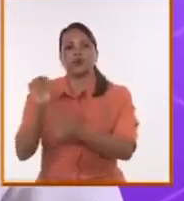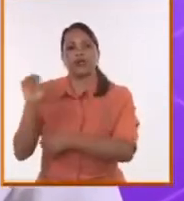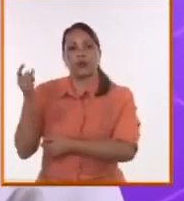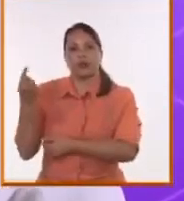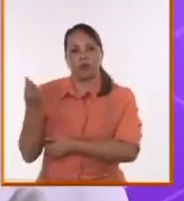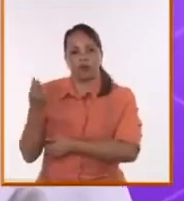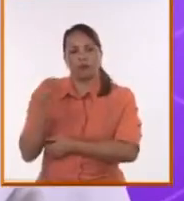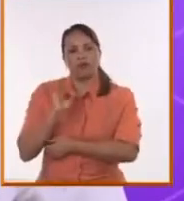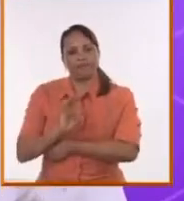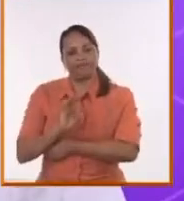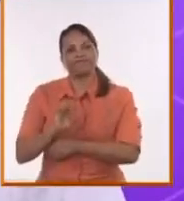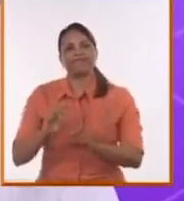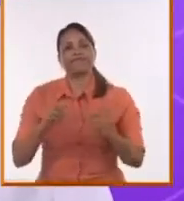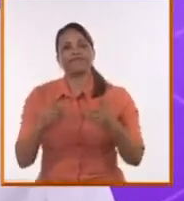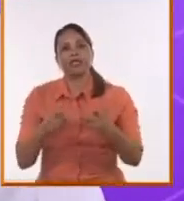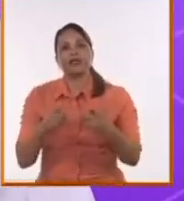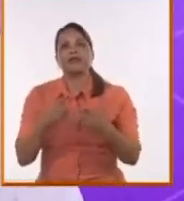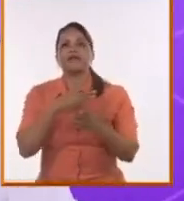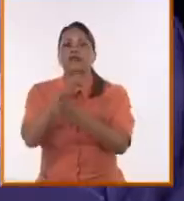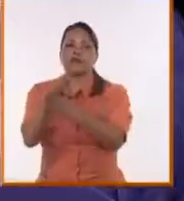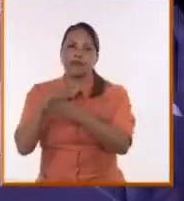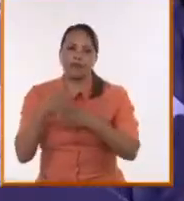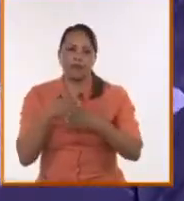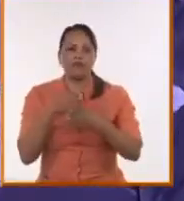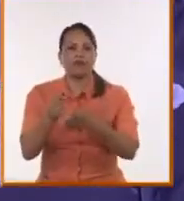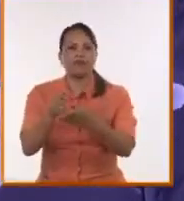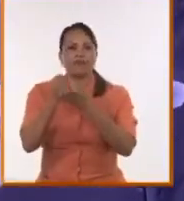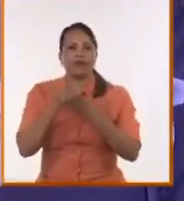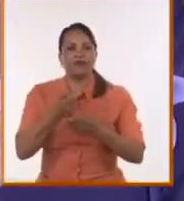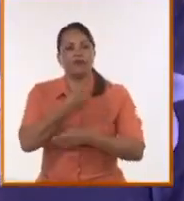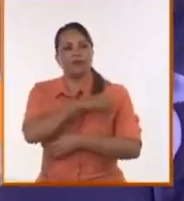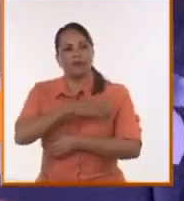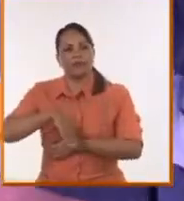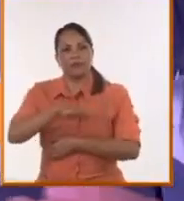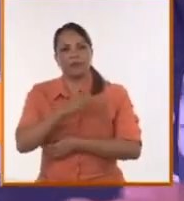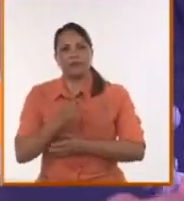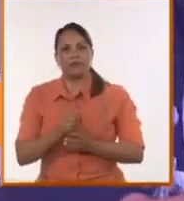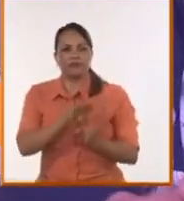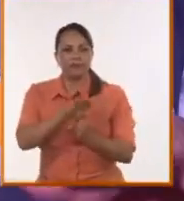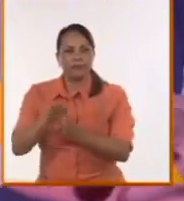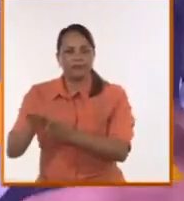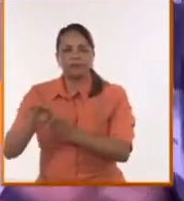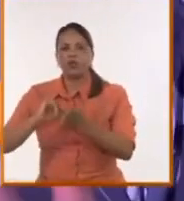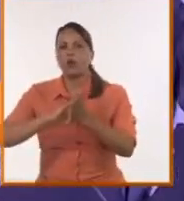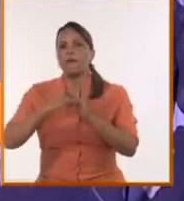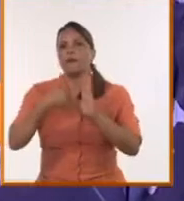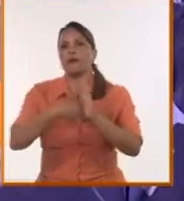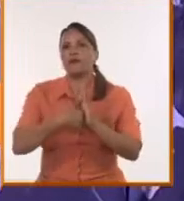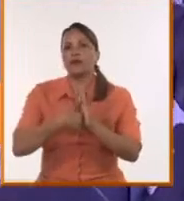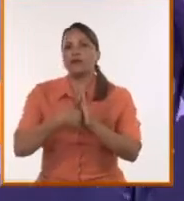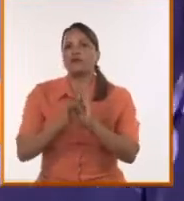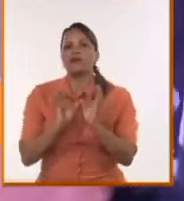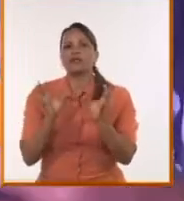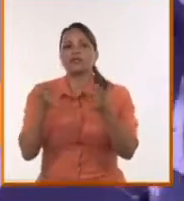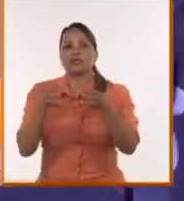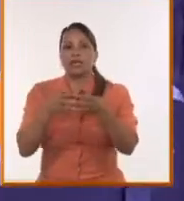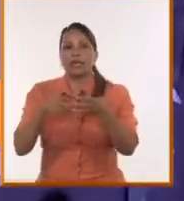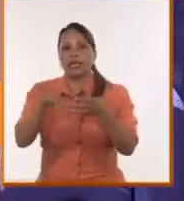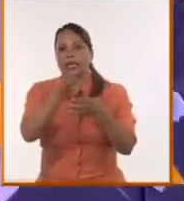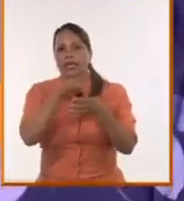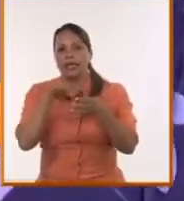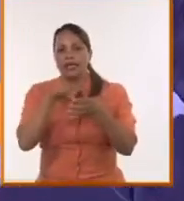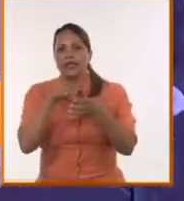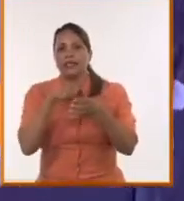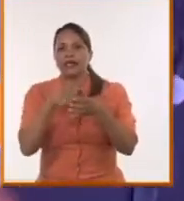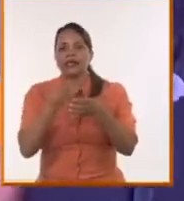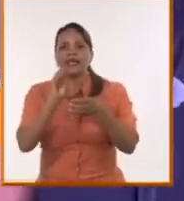diversos, son múltiples y por eso abonan a la humanidad. Se trata de un proyecto colonizador holístico, que abarca